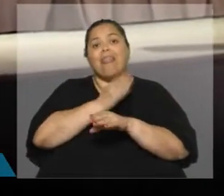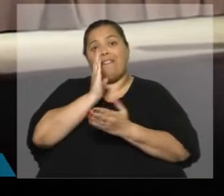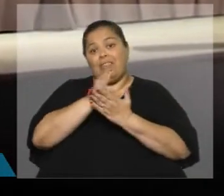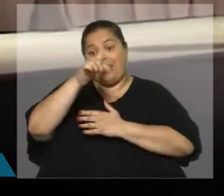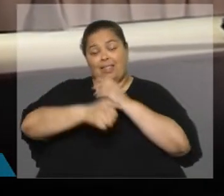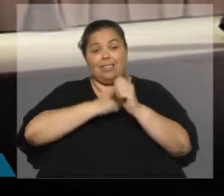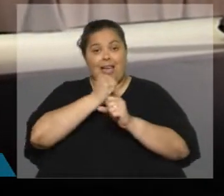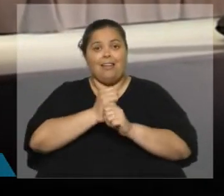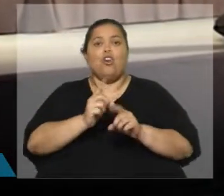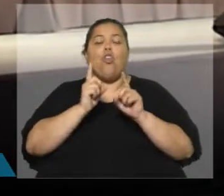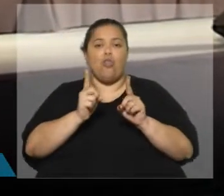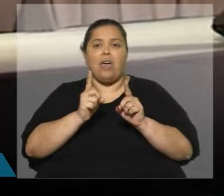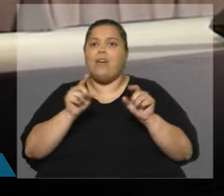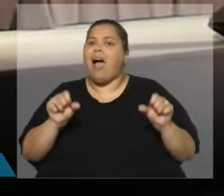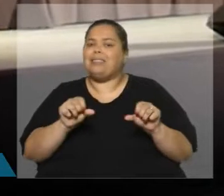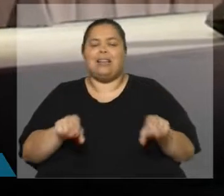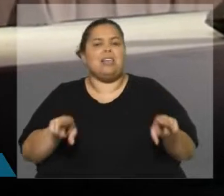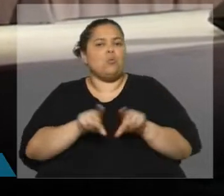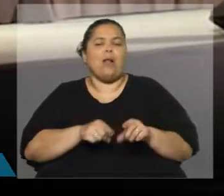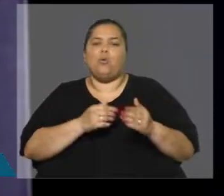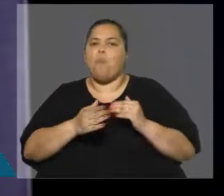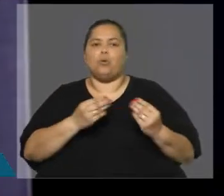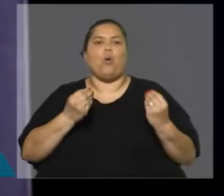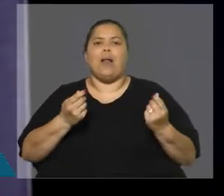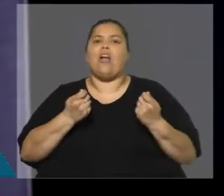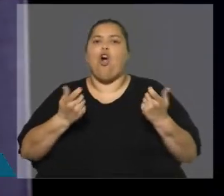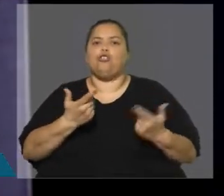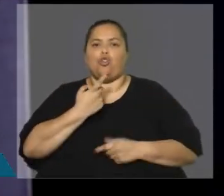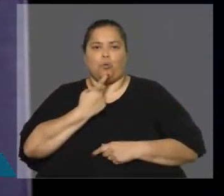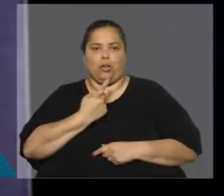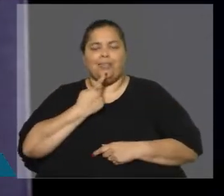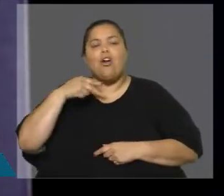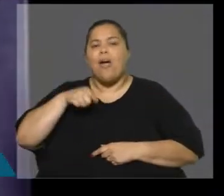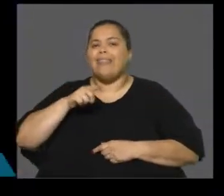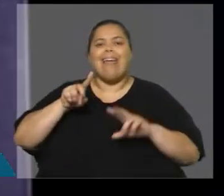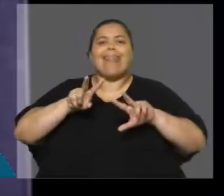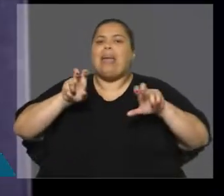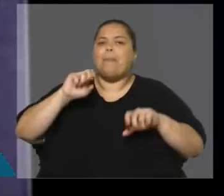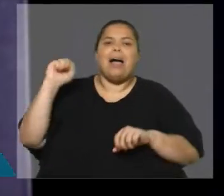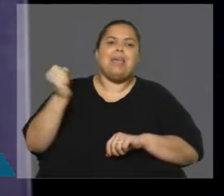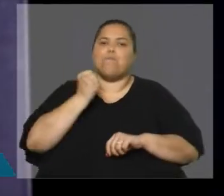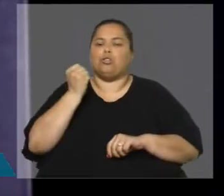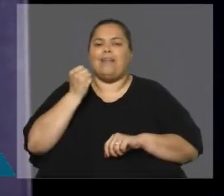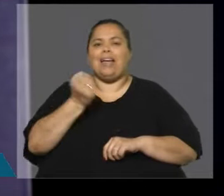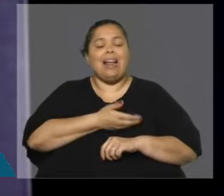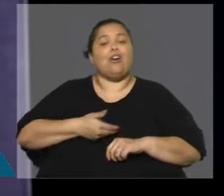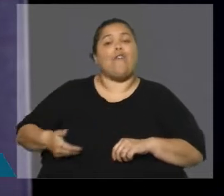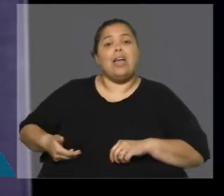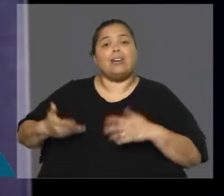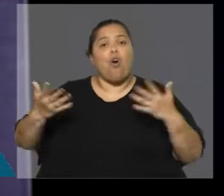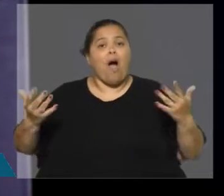por encima de los costos políticos, dijo en ADM. Es un tema central. El gobierno está actuando,